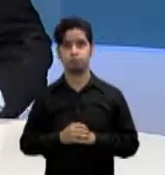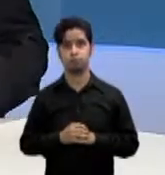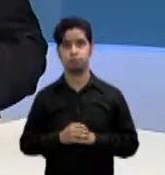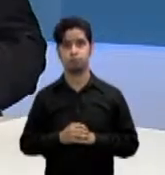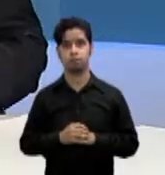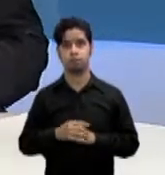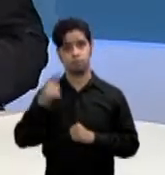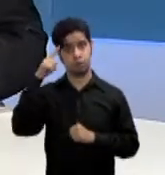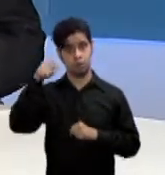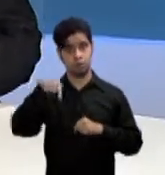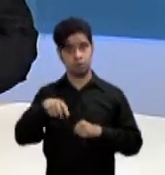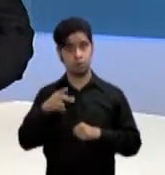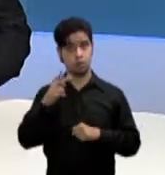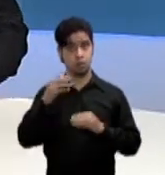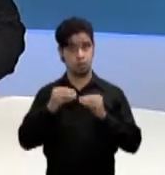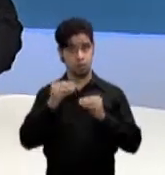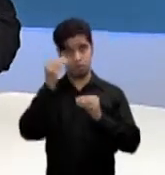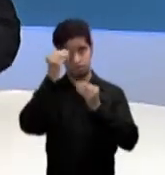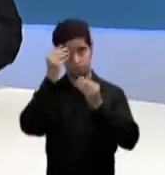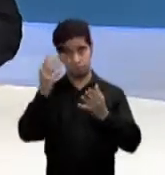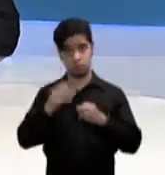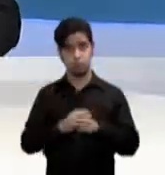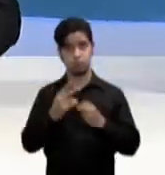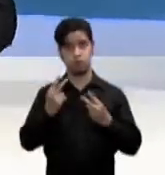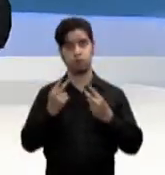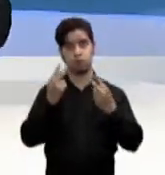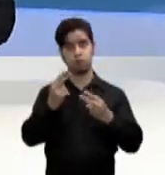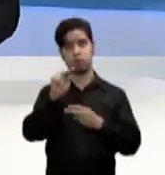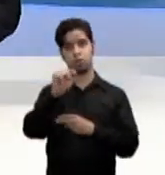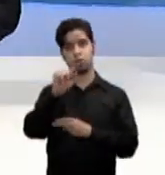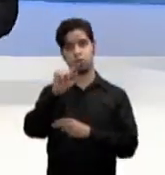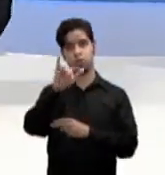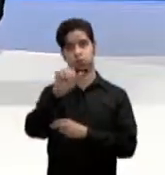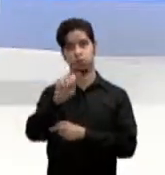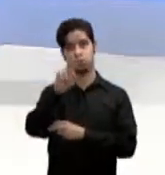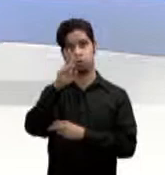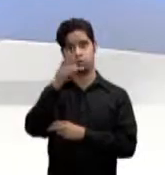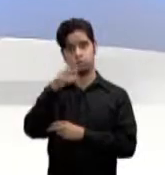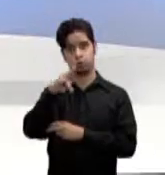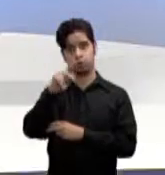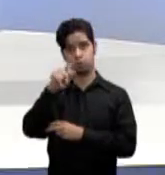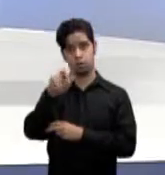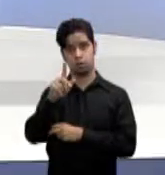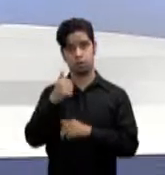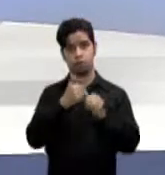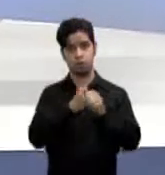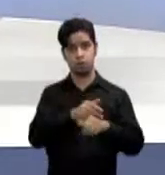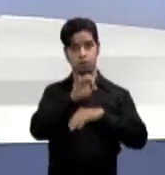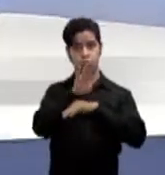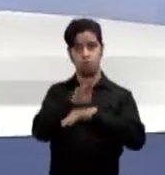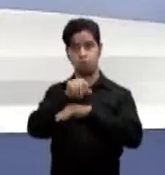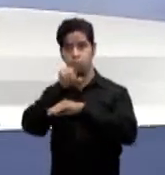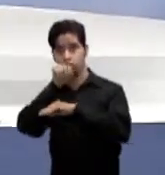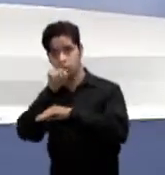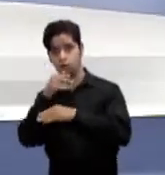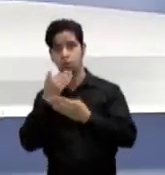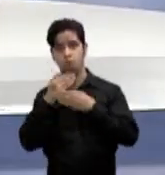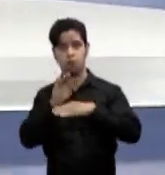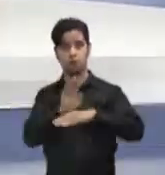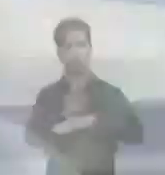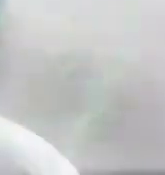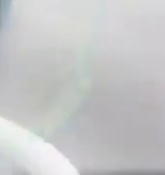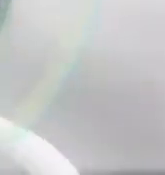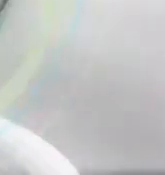para ver estas y otras noticias visita nuestra página noticia 24 7 punto pr y síganos en nuestras redes de facebook y twitter buenas